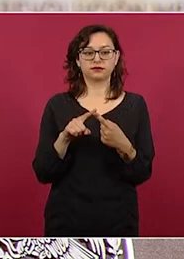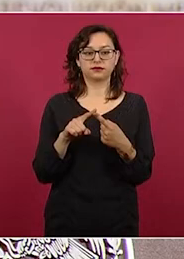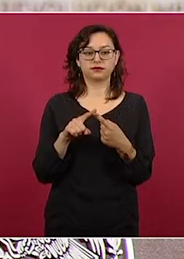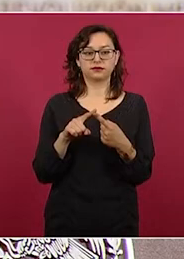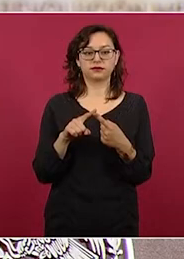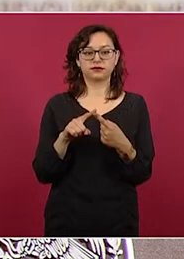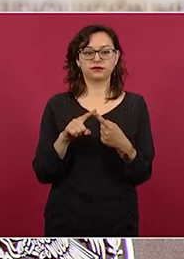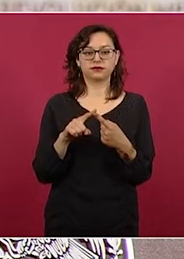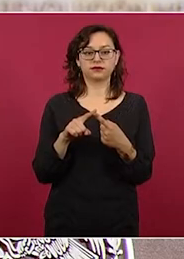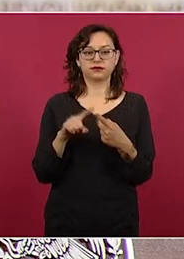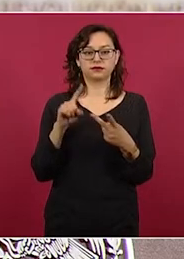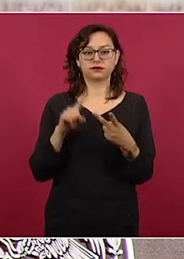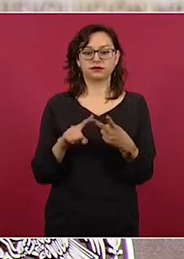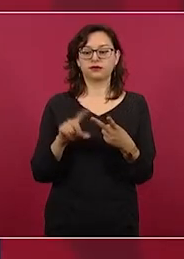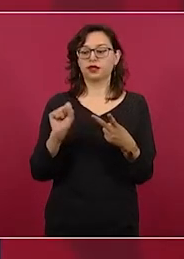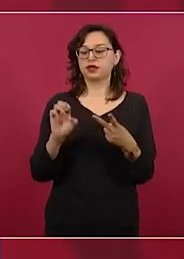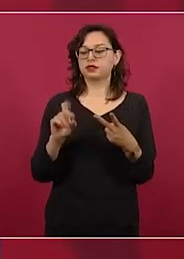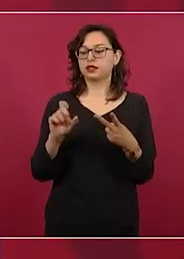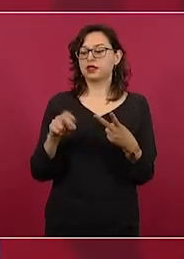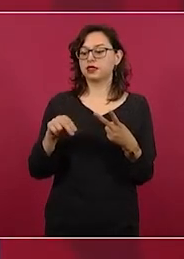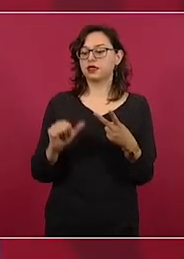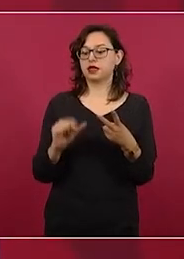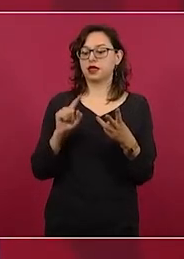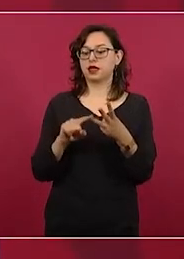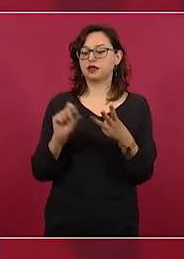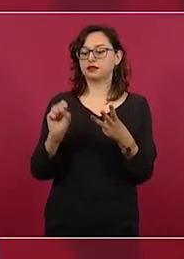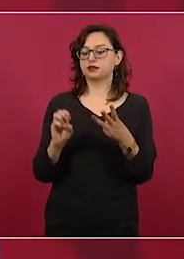de Defensa y de Marina,